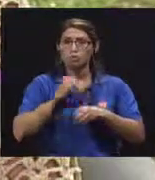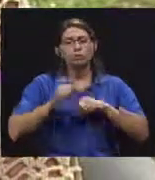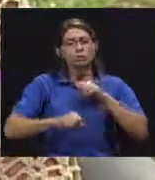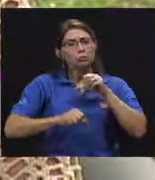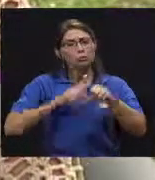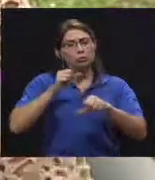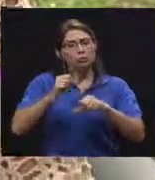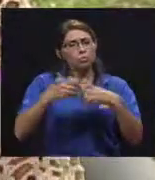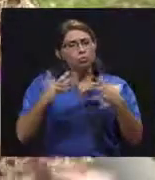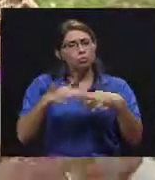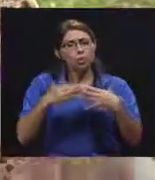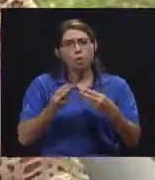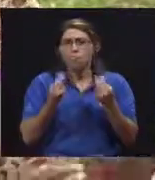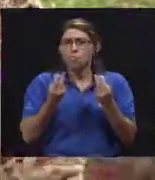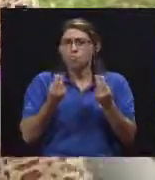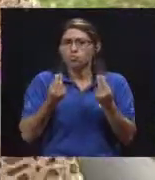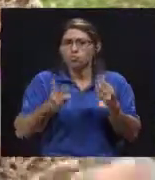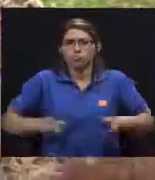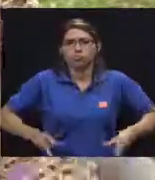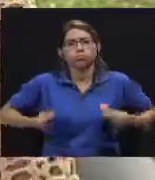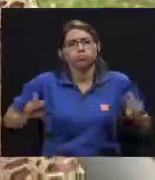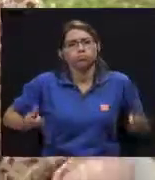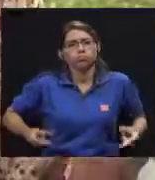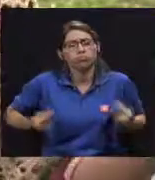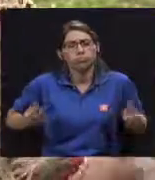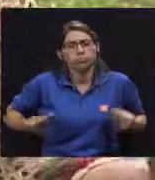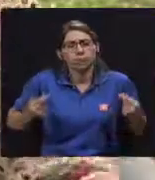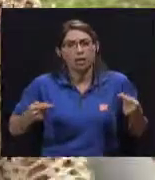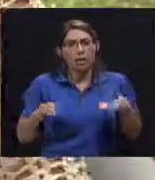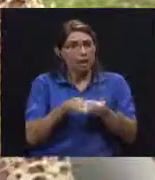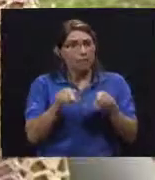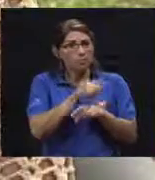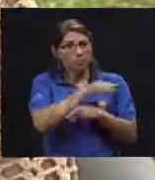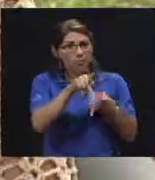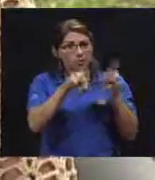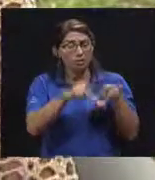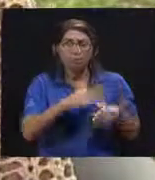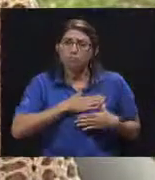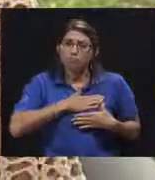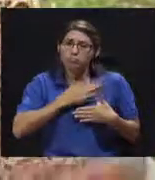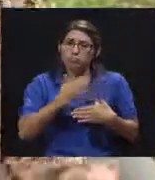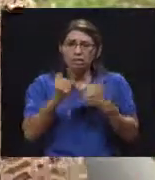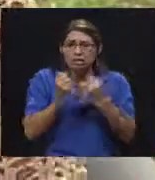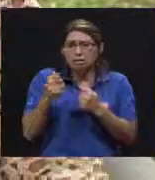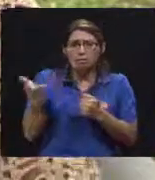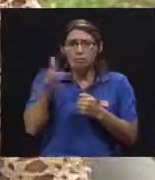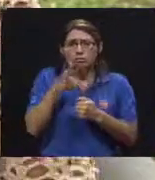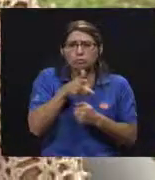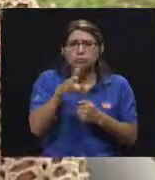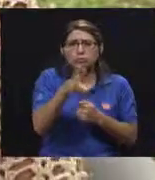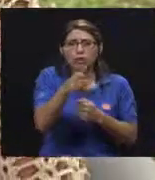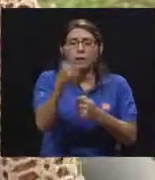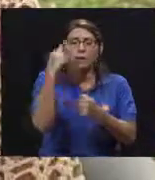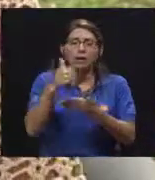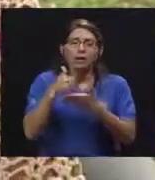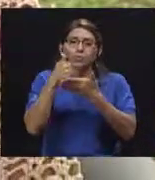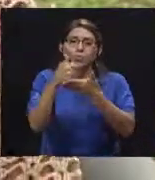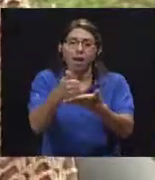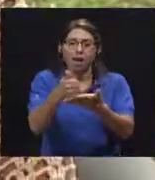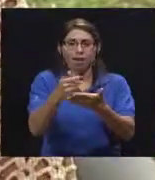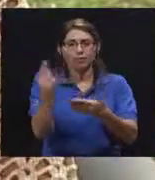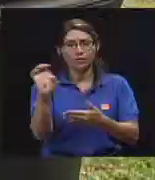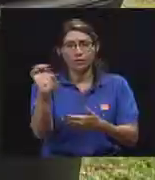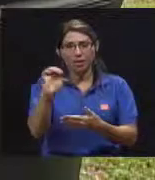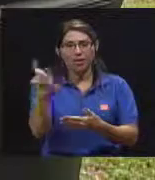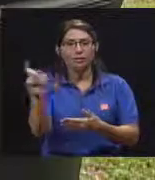dinero, el gasto también de este personal que se desplaza de muy buena voluntad a ayudarnos y auxiliarnos cuando hay una verdadera urgencia.